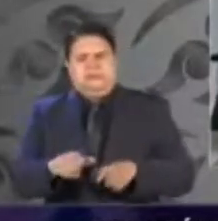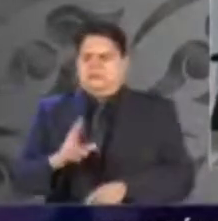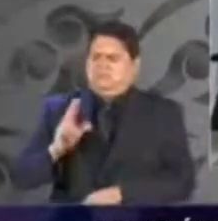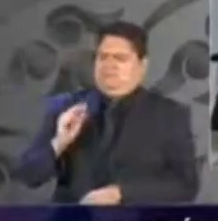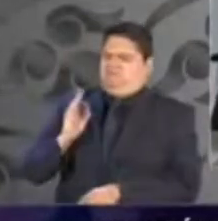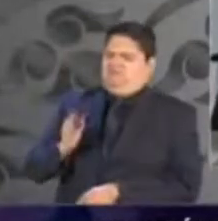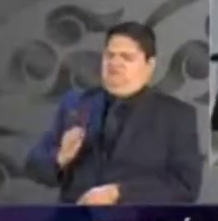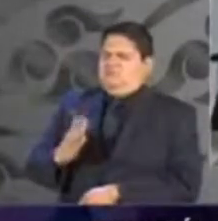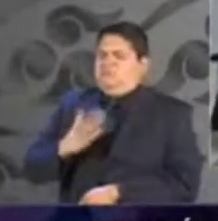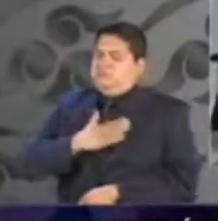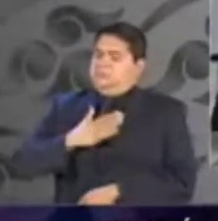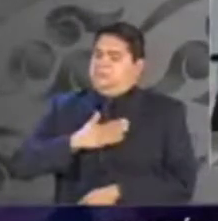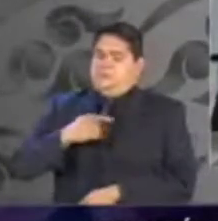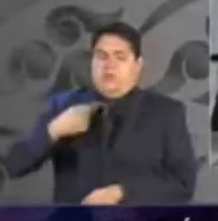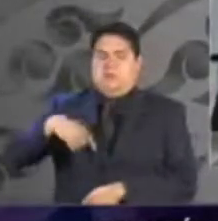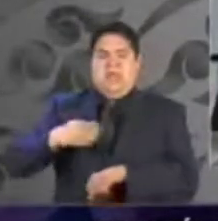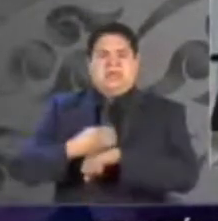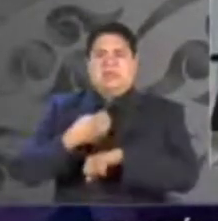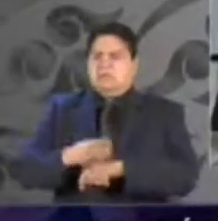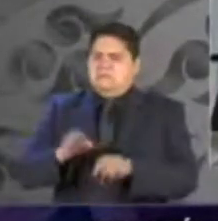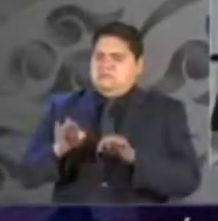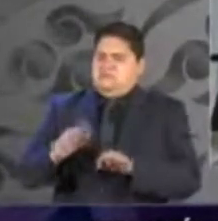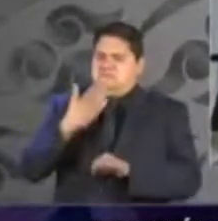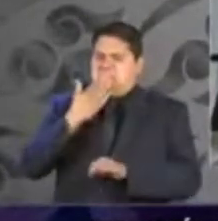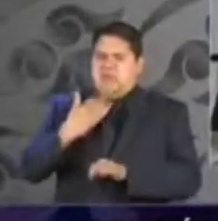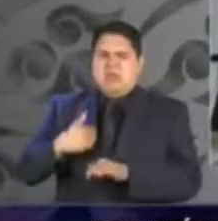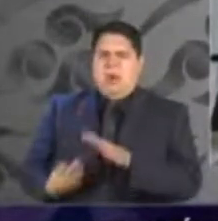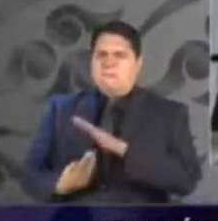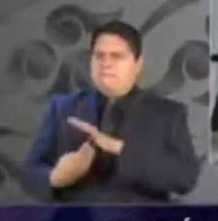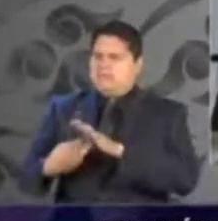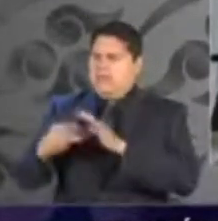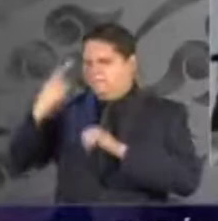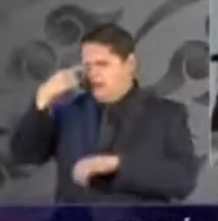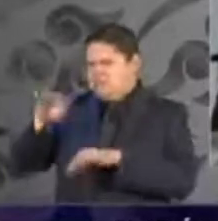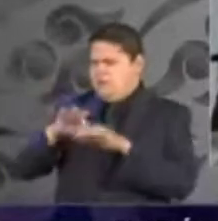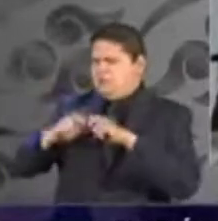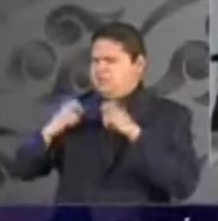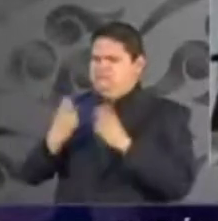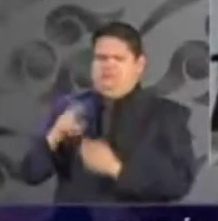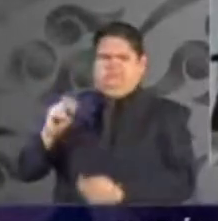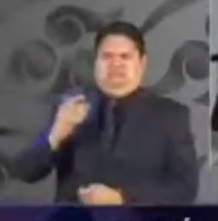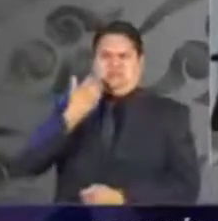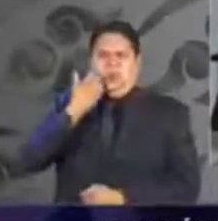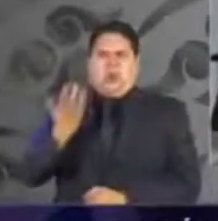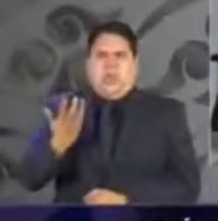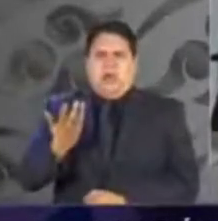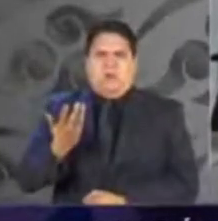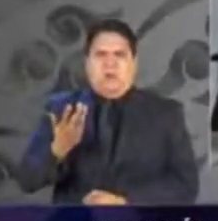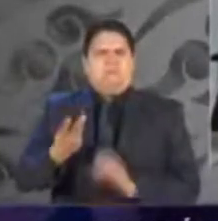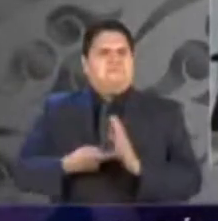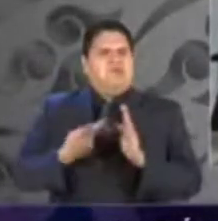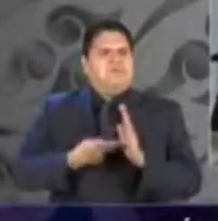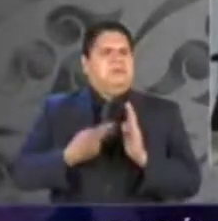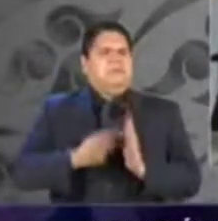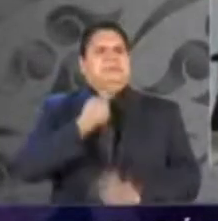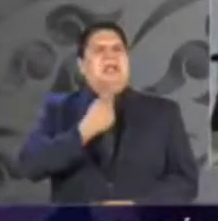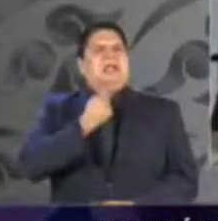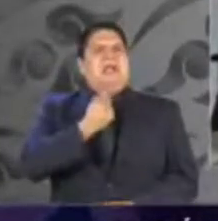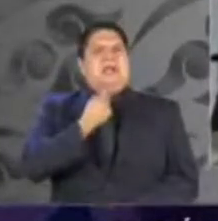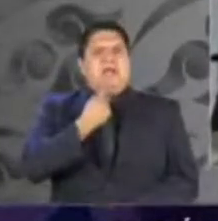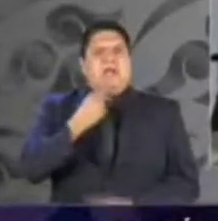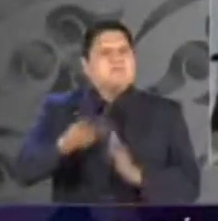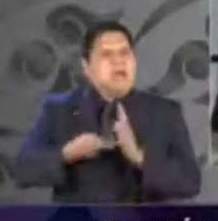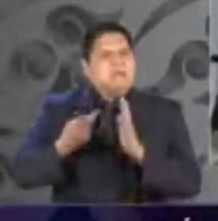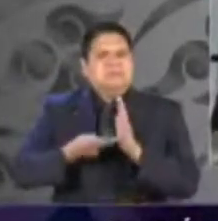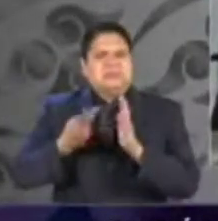he estado, ni iré a esas reuniones, ya se lo, ya se lo he dicho públicamente a todos, y lo vuelvo